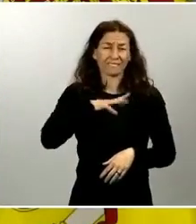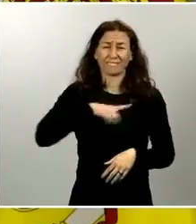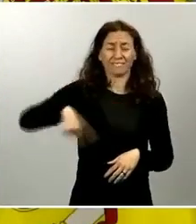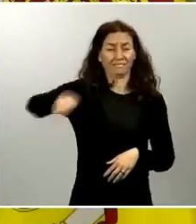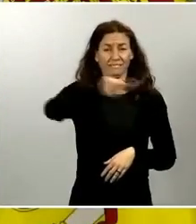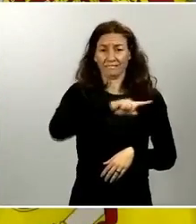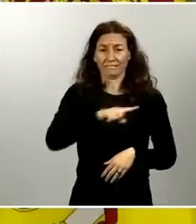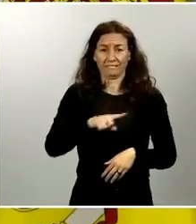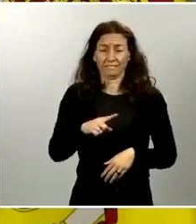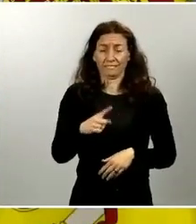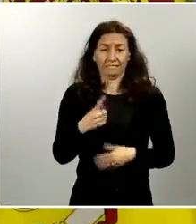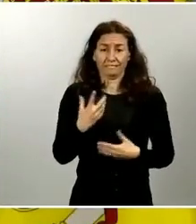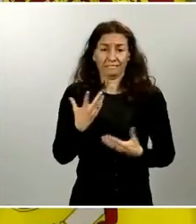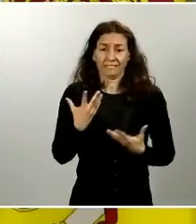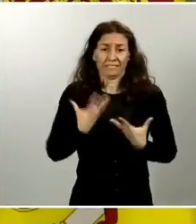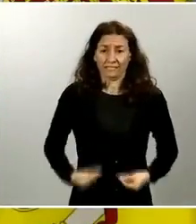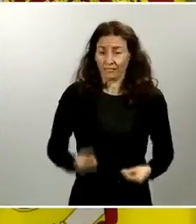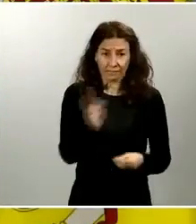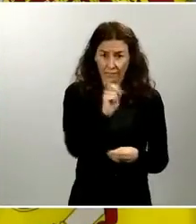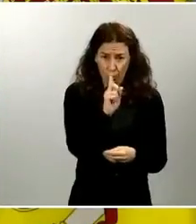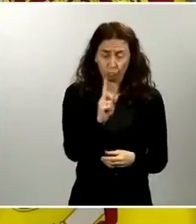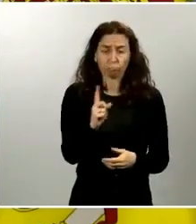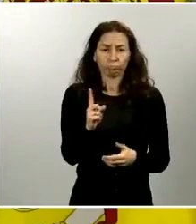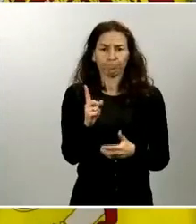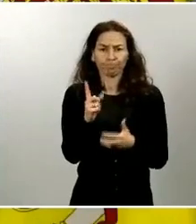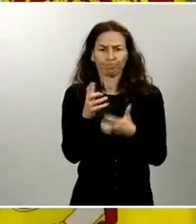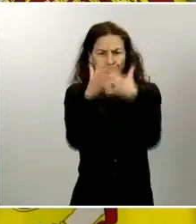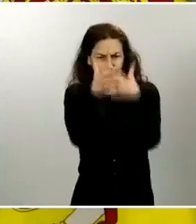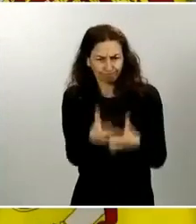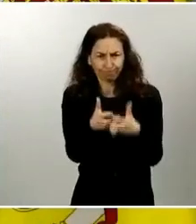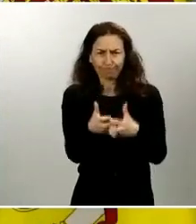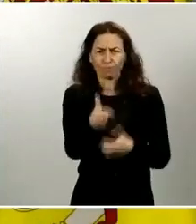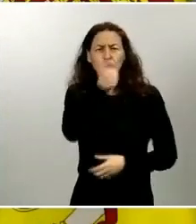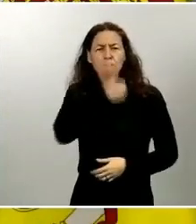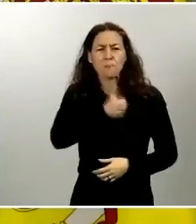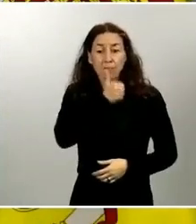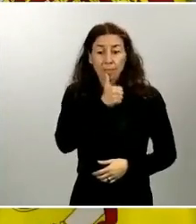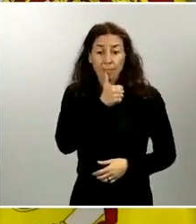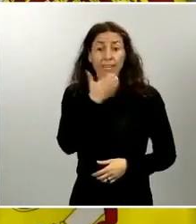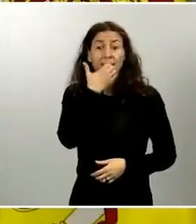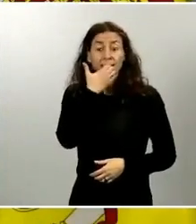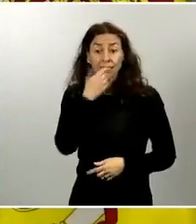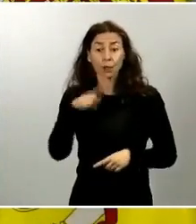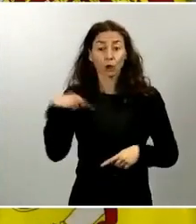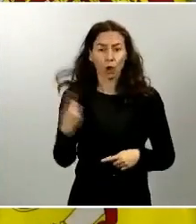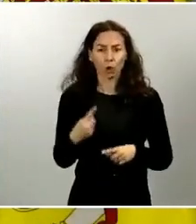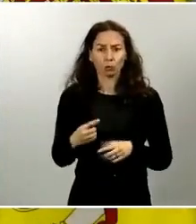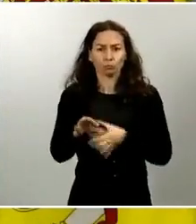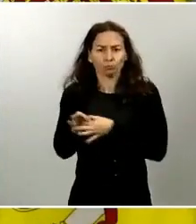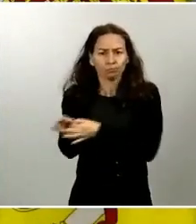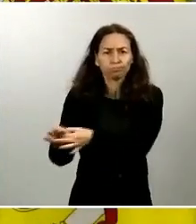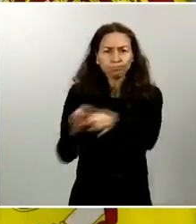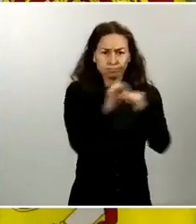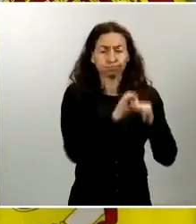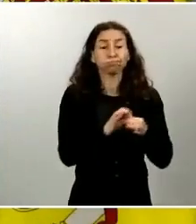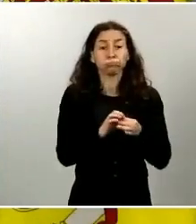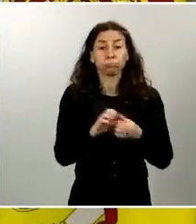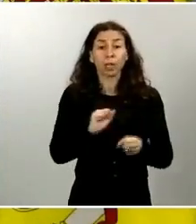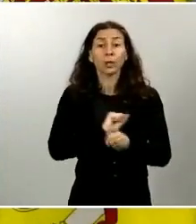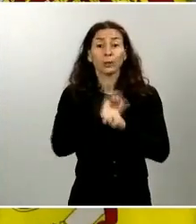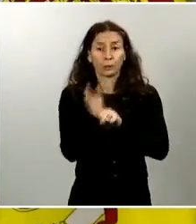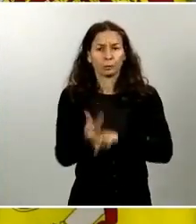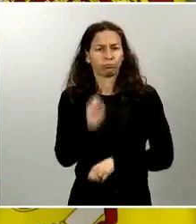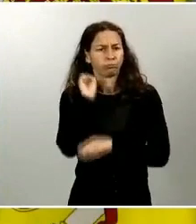paciencia el virus al virus lo estamos ganando unidos y finalmente queremos expresar nuestras más sentidas